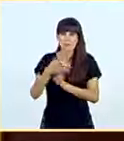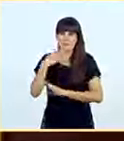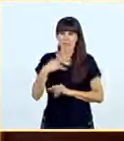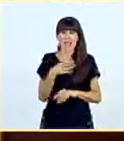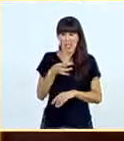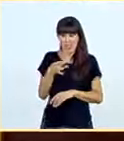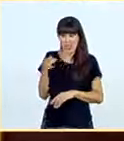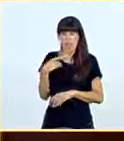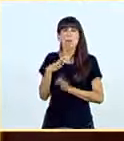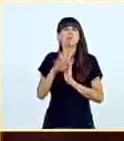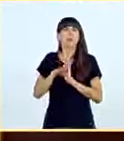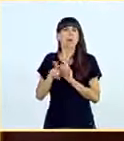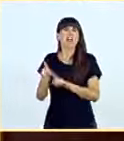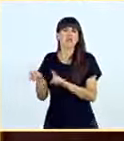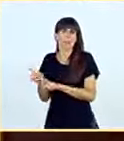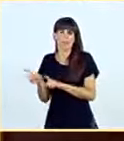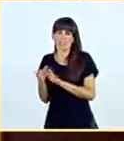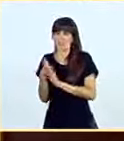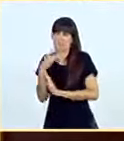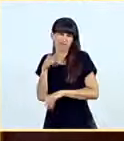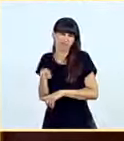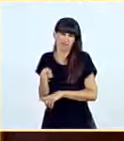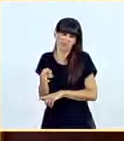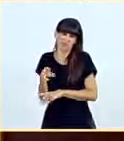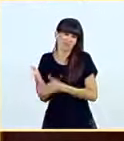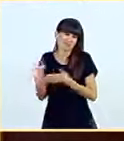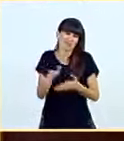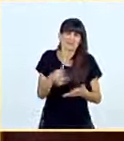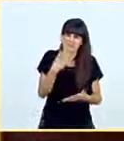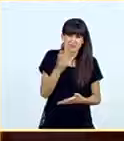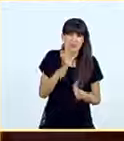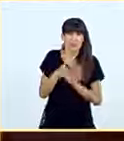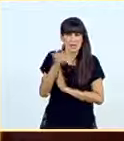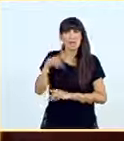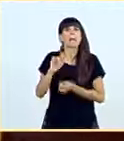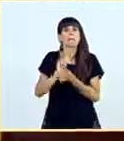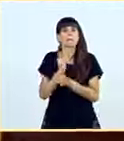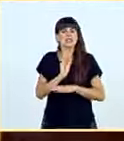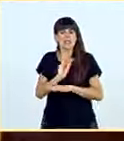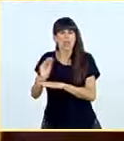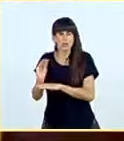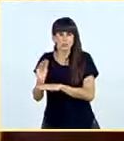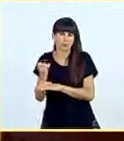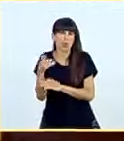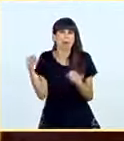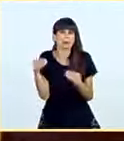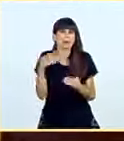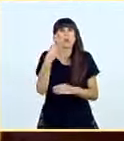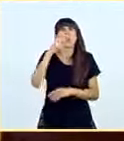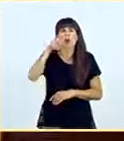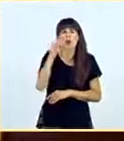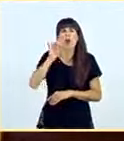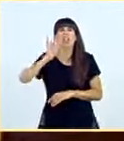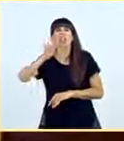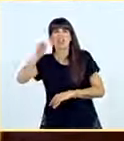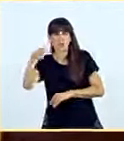informático en un momento que eso no procedía y permitiendo que se aprobaran prestaciones ridículas por importe de un euro o de 14